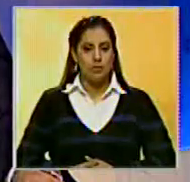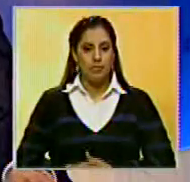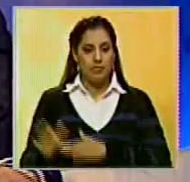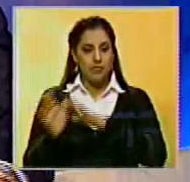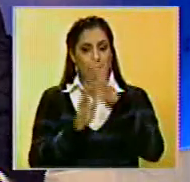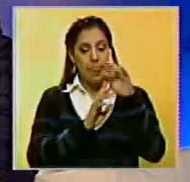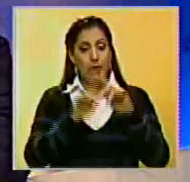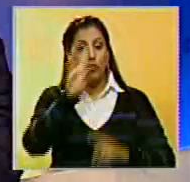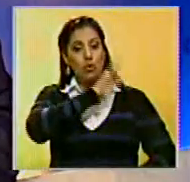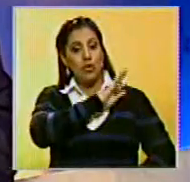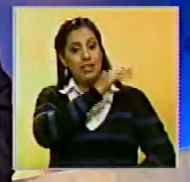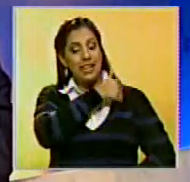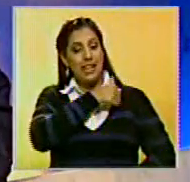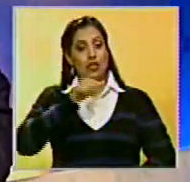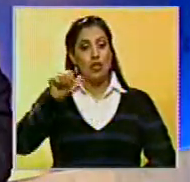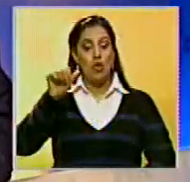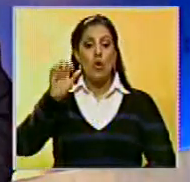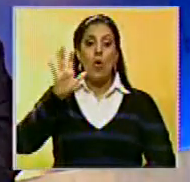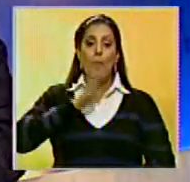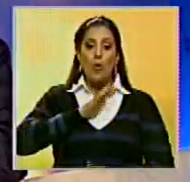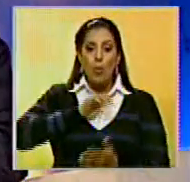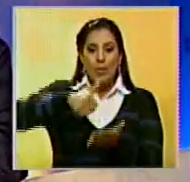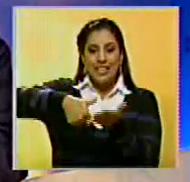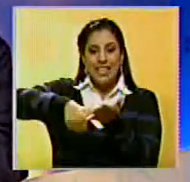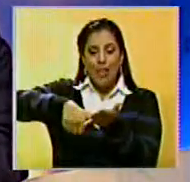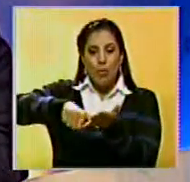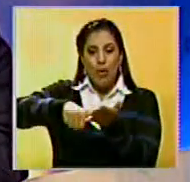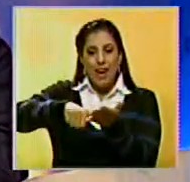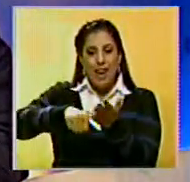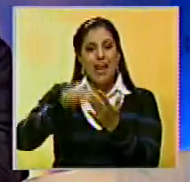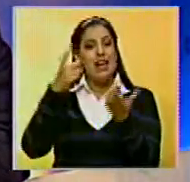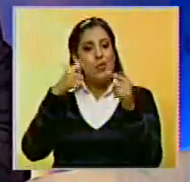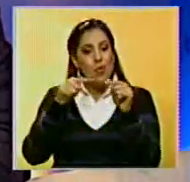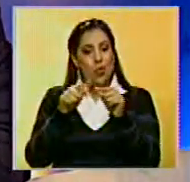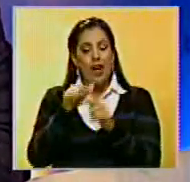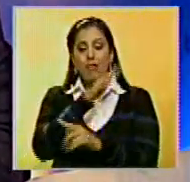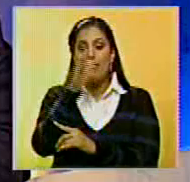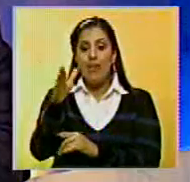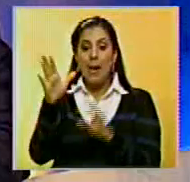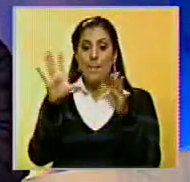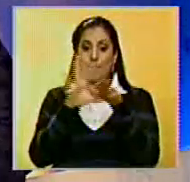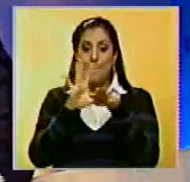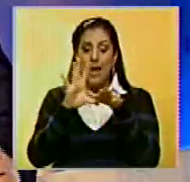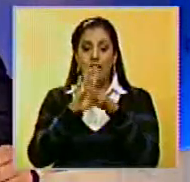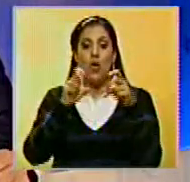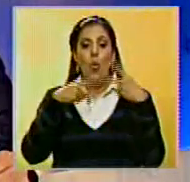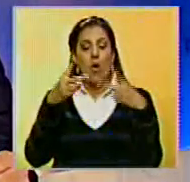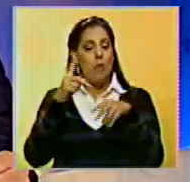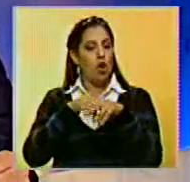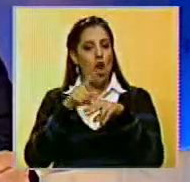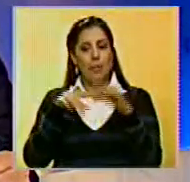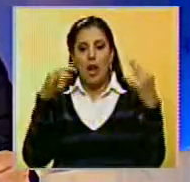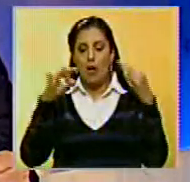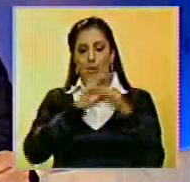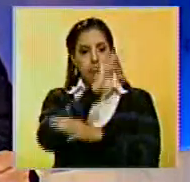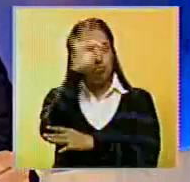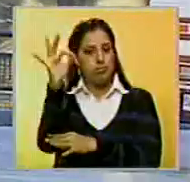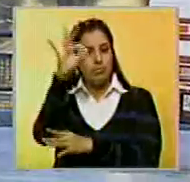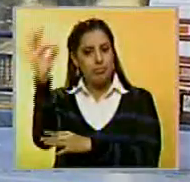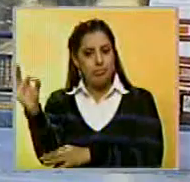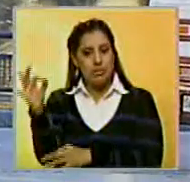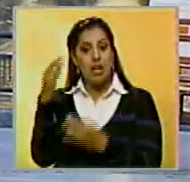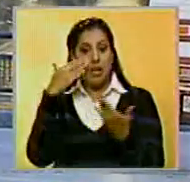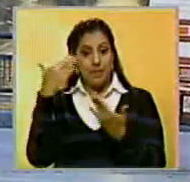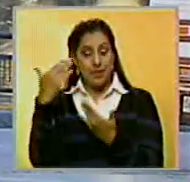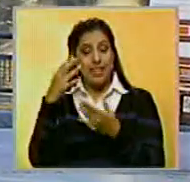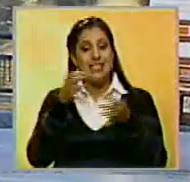El director general del SAIME, Juan Carlos Dugarte, anunció desde este martes en retoma en el horario normal de atención al público. Dugarte